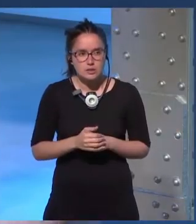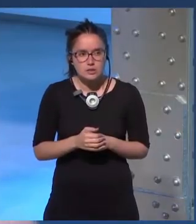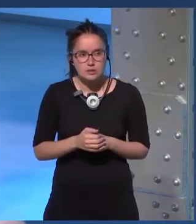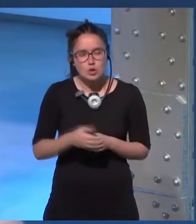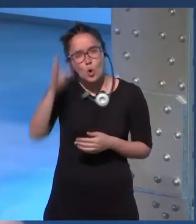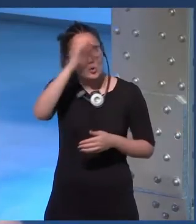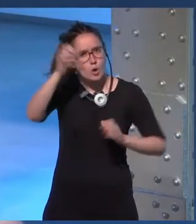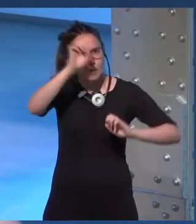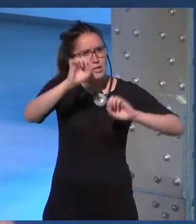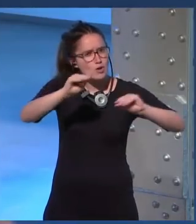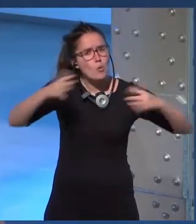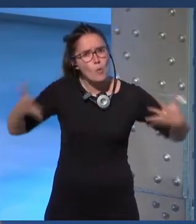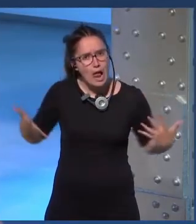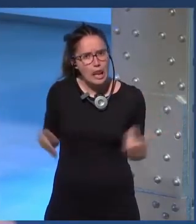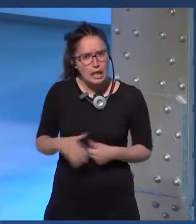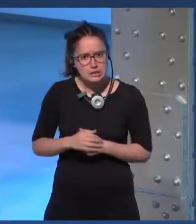¿cuál es tu opinión sobre esto?